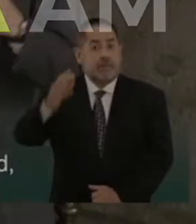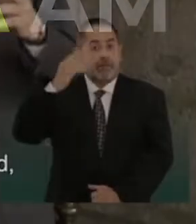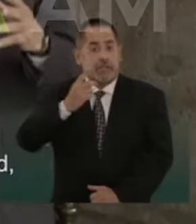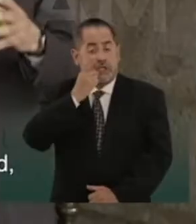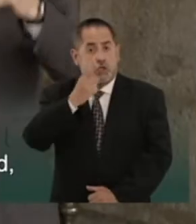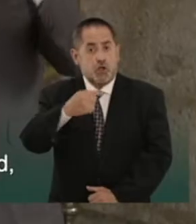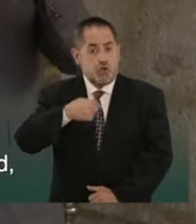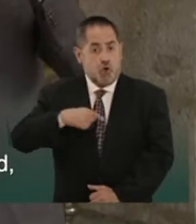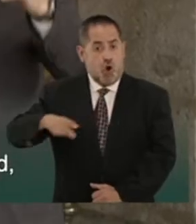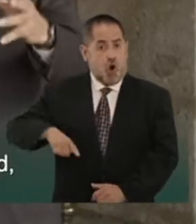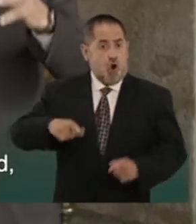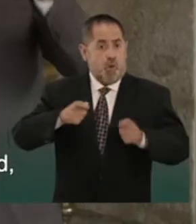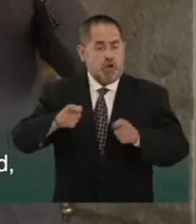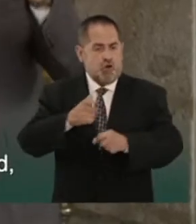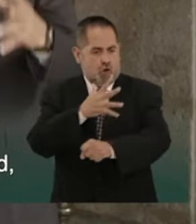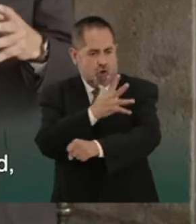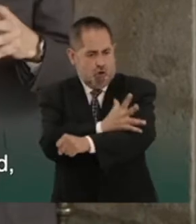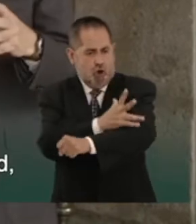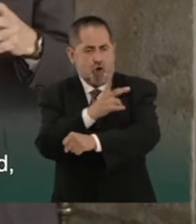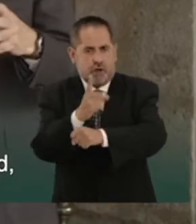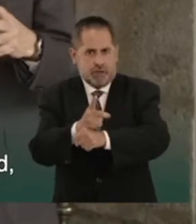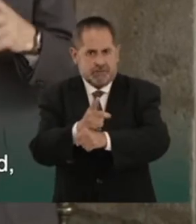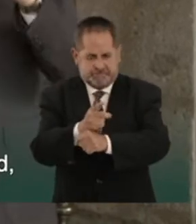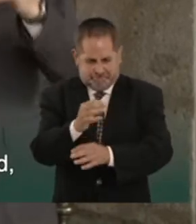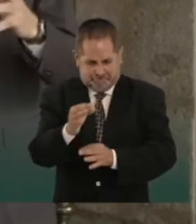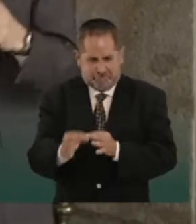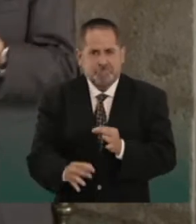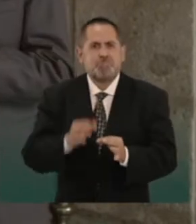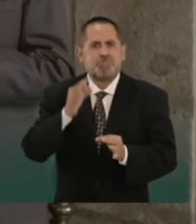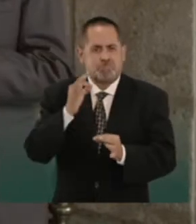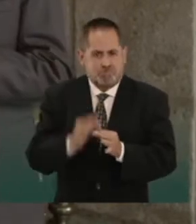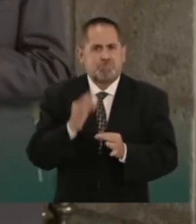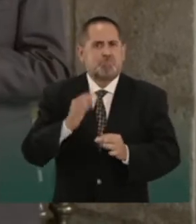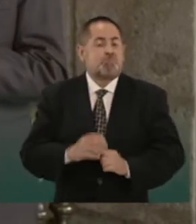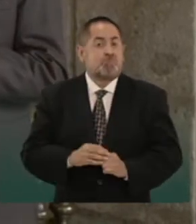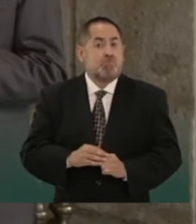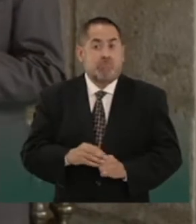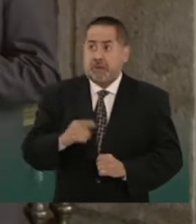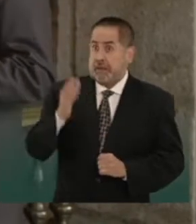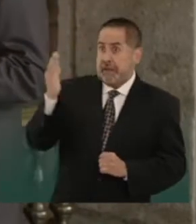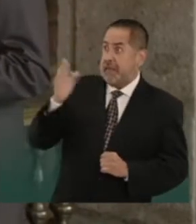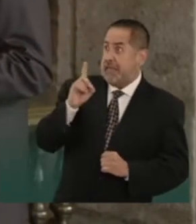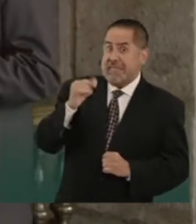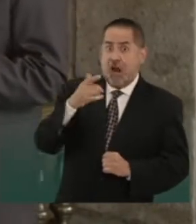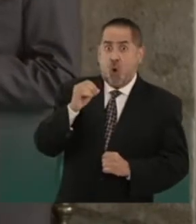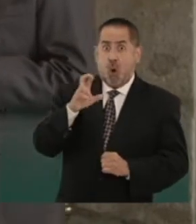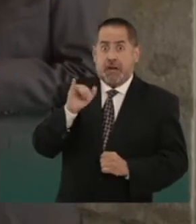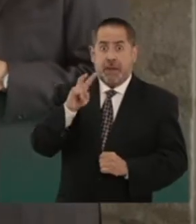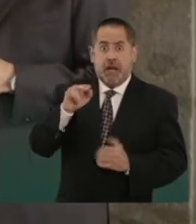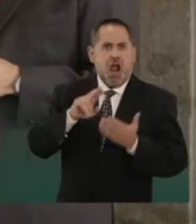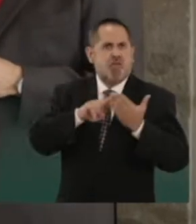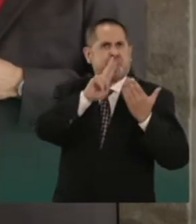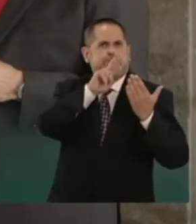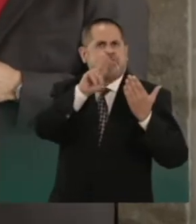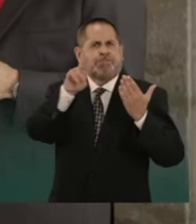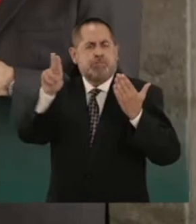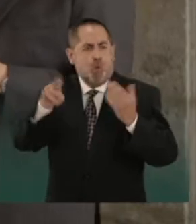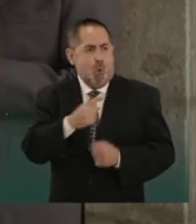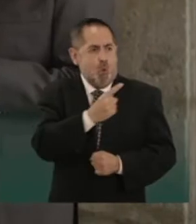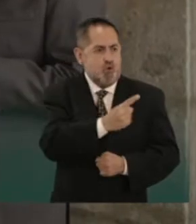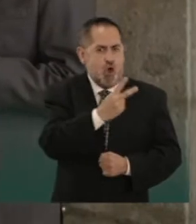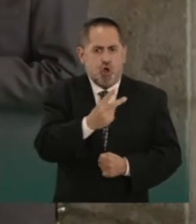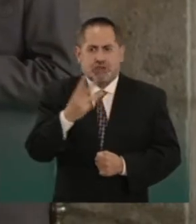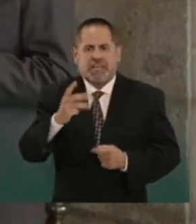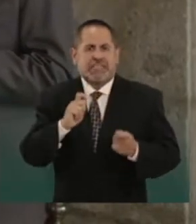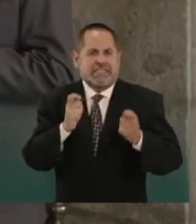Dijimos que íbamos a gobernar con honestidad y cumplimos. Aquí Diego Rivera pintó magistralmente las